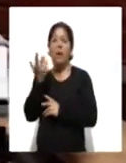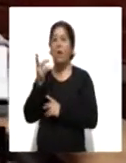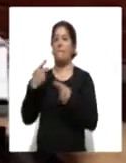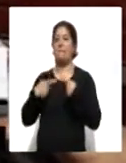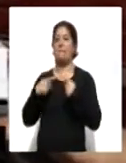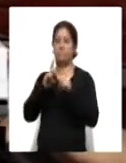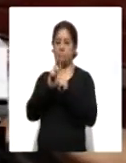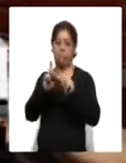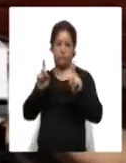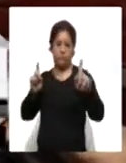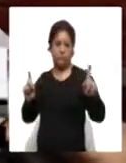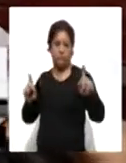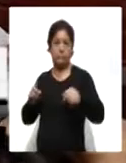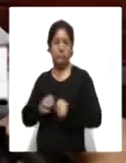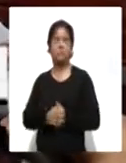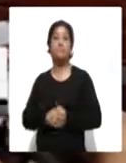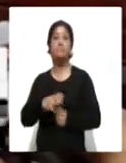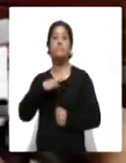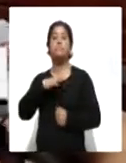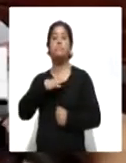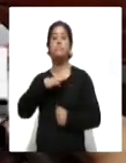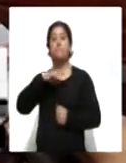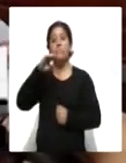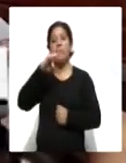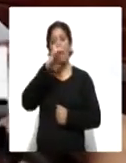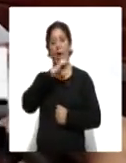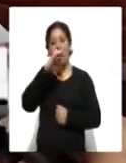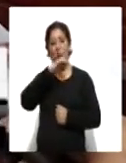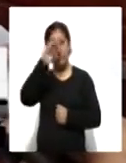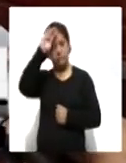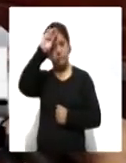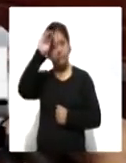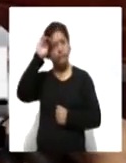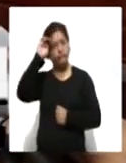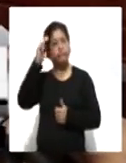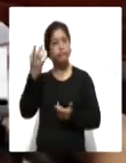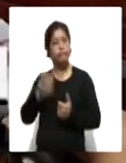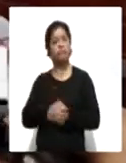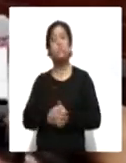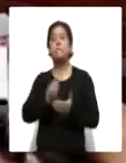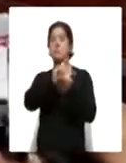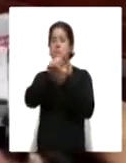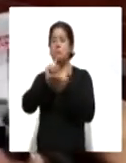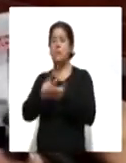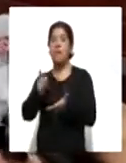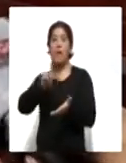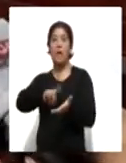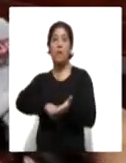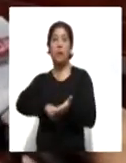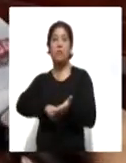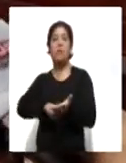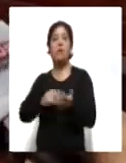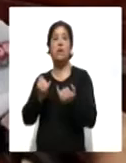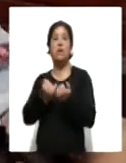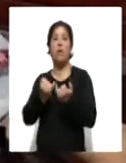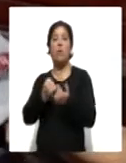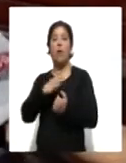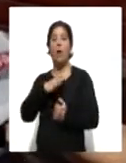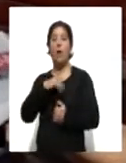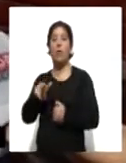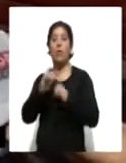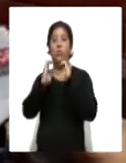distancia, se maneja lo que es el termómetro para poder tomar la temperatura, sanitizamos lo que es el tranvía, incluso utilizamos lo que son los tapetes,